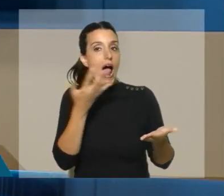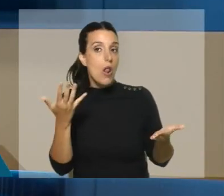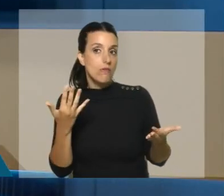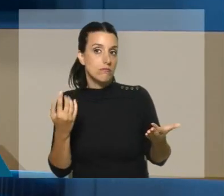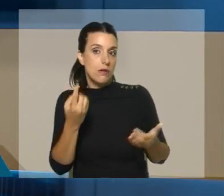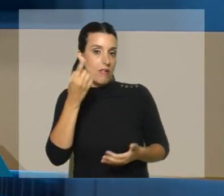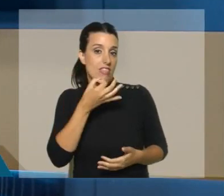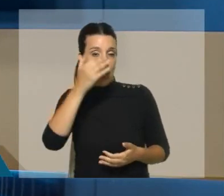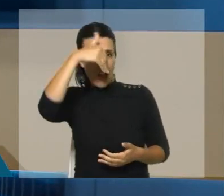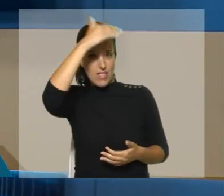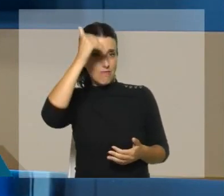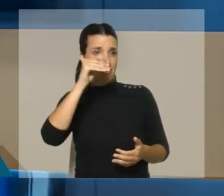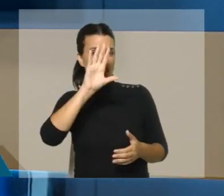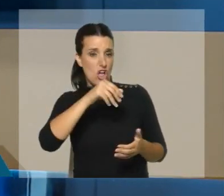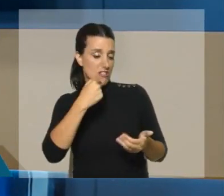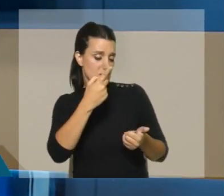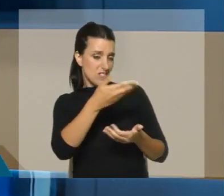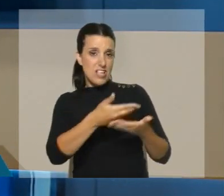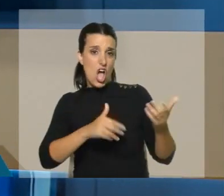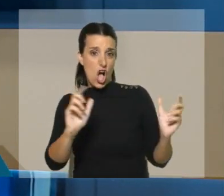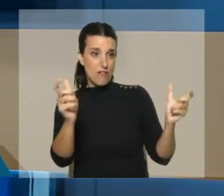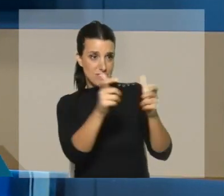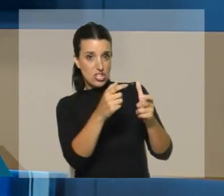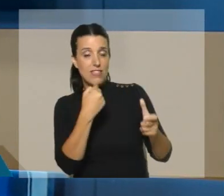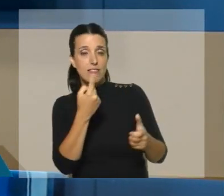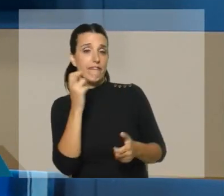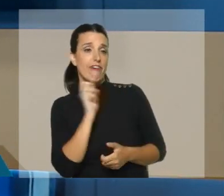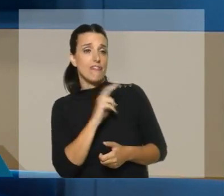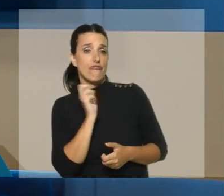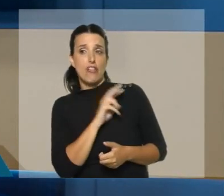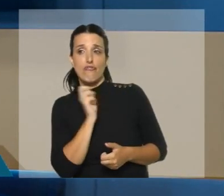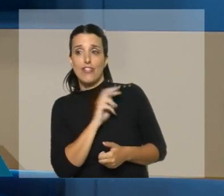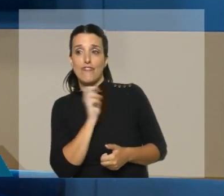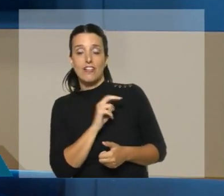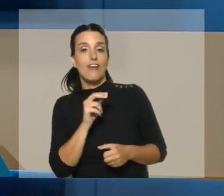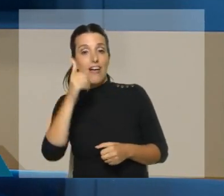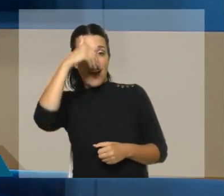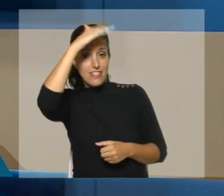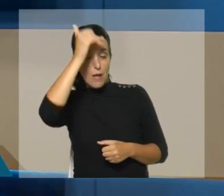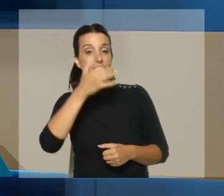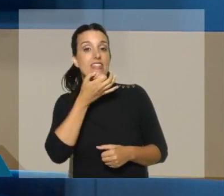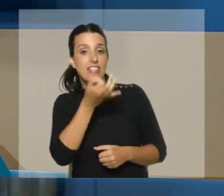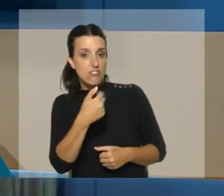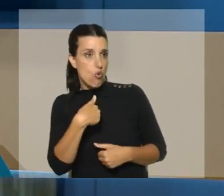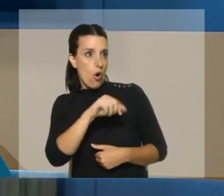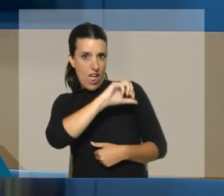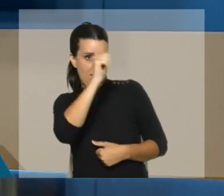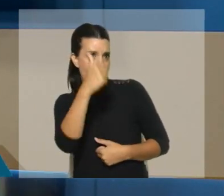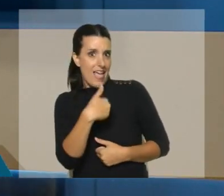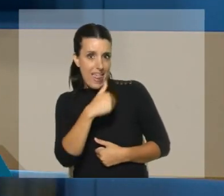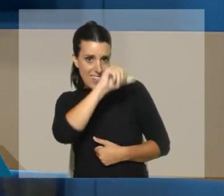primero que dijo era que todas las afirmaciones de esta comisión son falsas, él sigue señalando que ganó las elecciones,